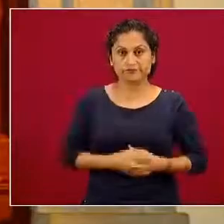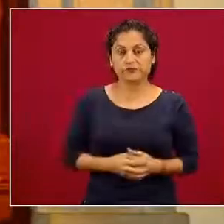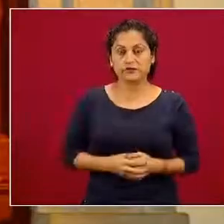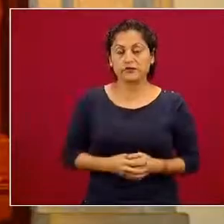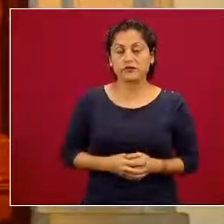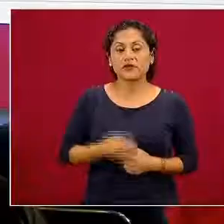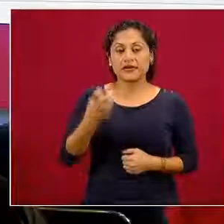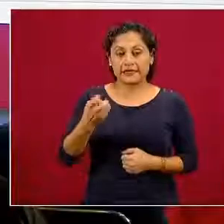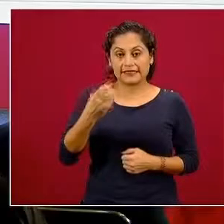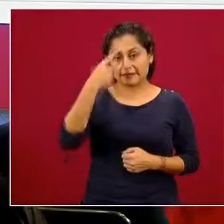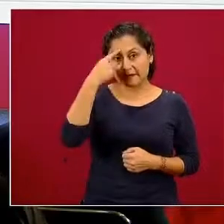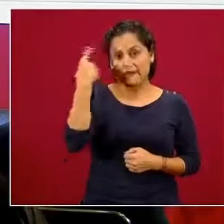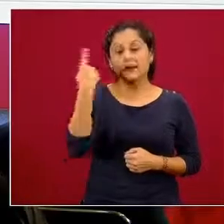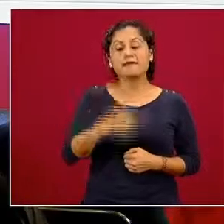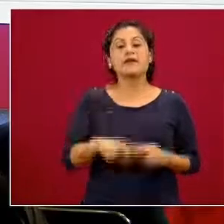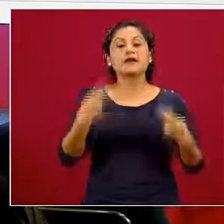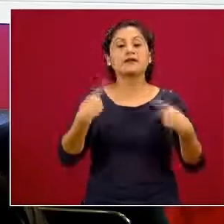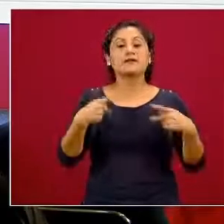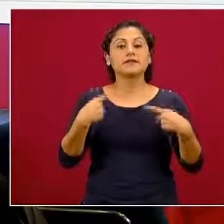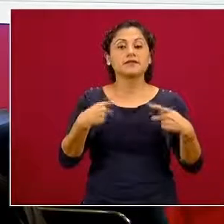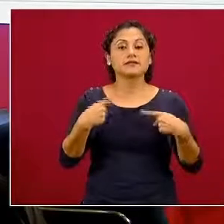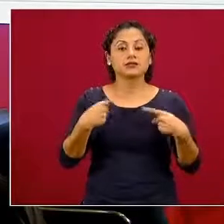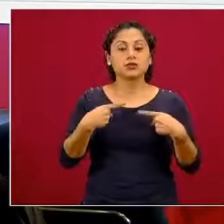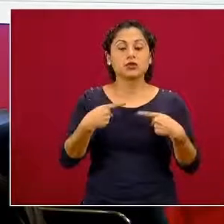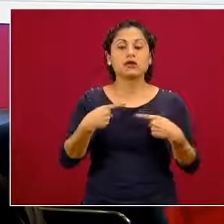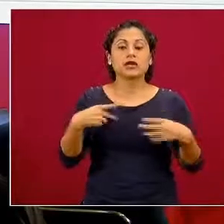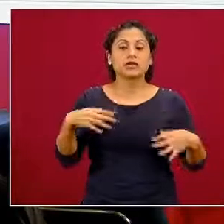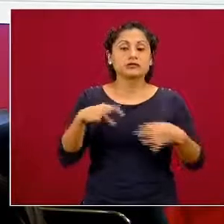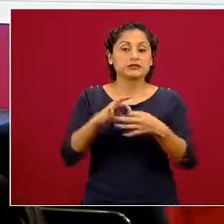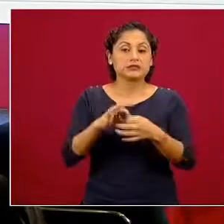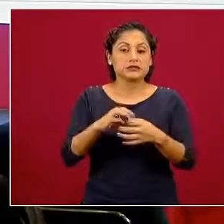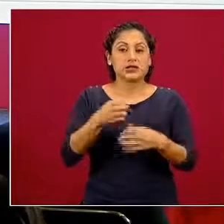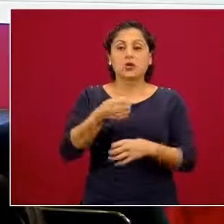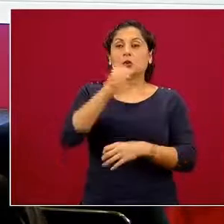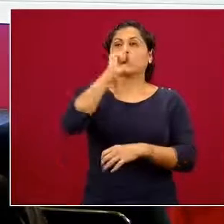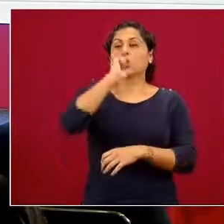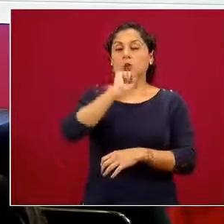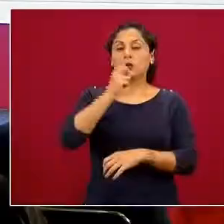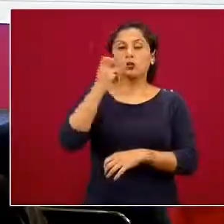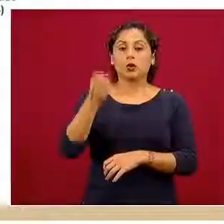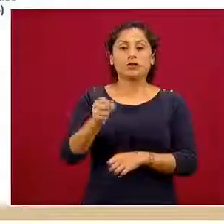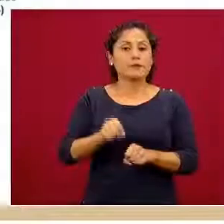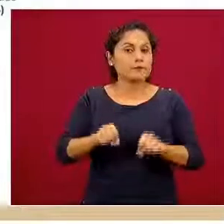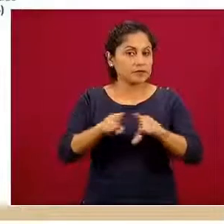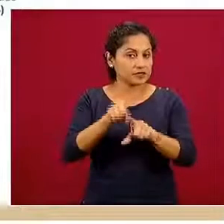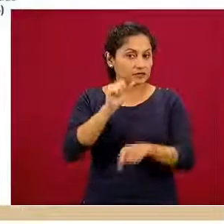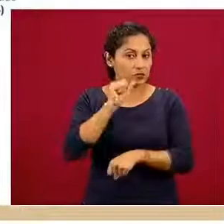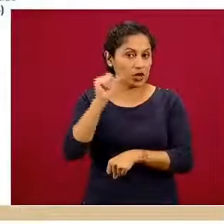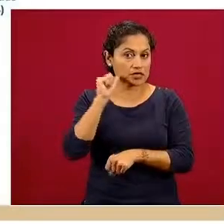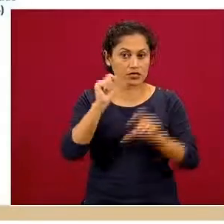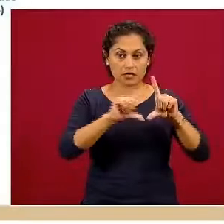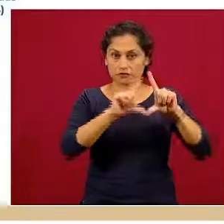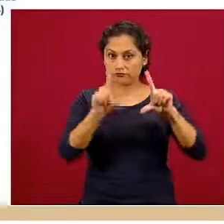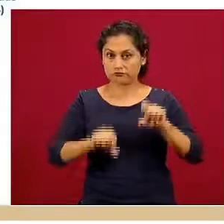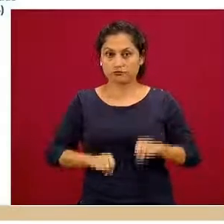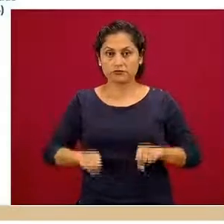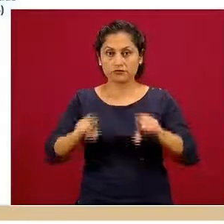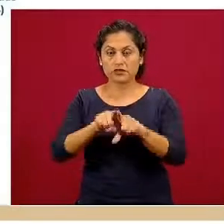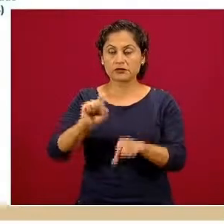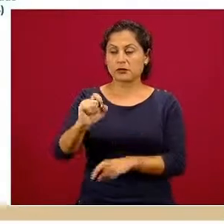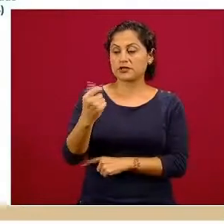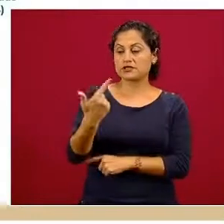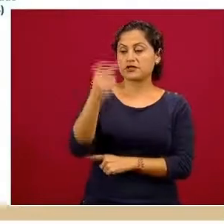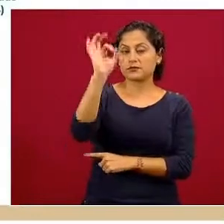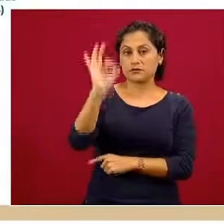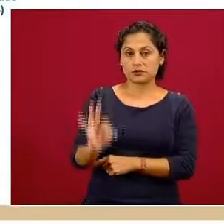las camas con ventilador para los pacientes críticos. Se mantiene el mismo porcentaje de ocupación que el día de ayer, a nivel nacional, 27%,